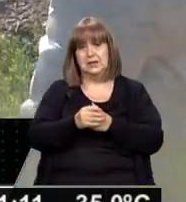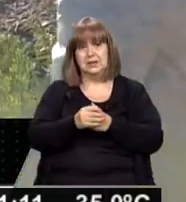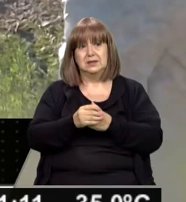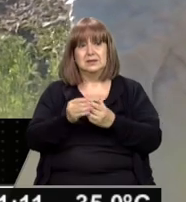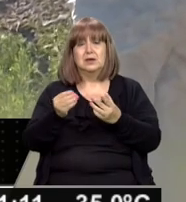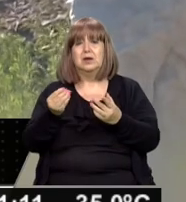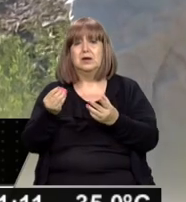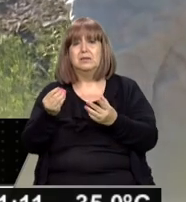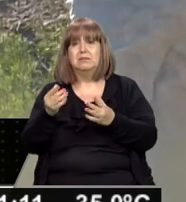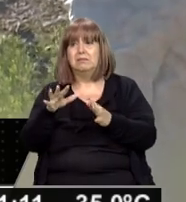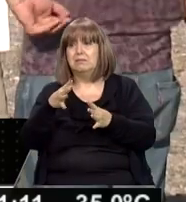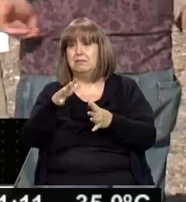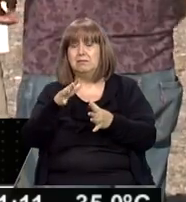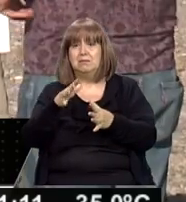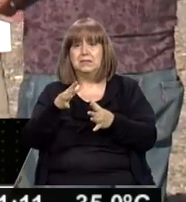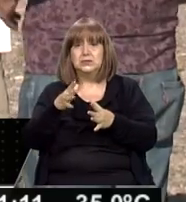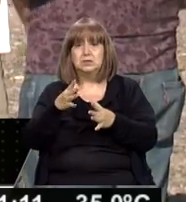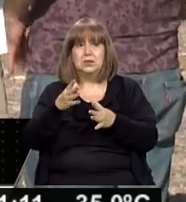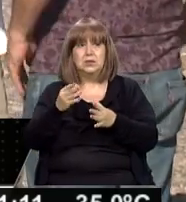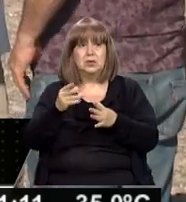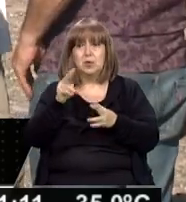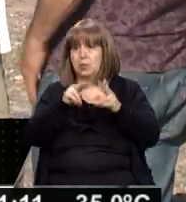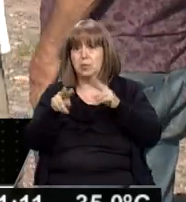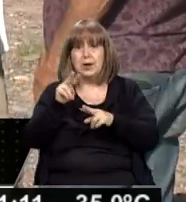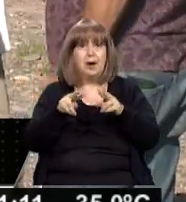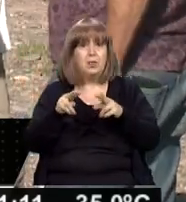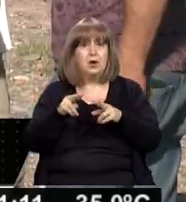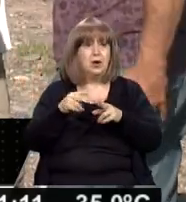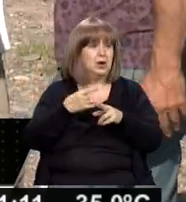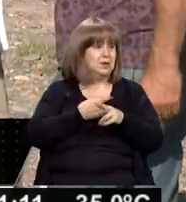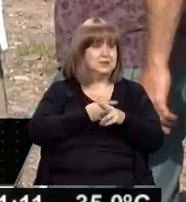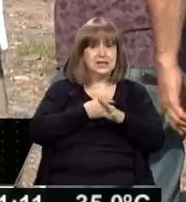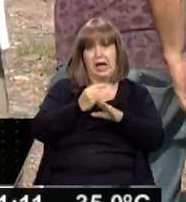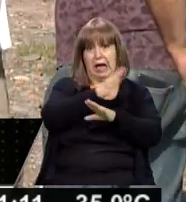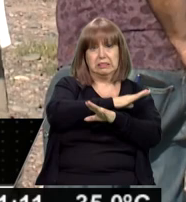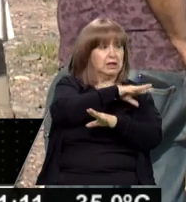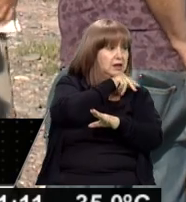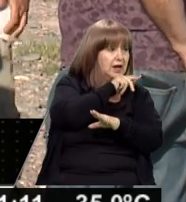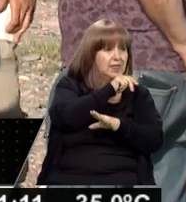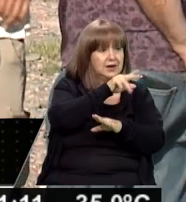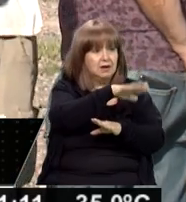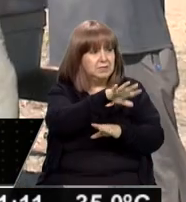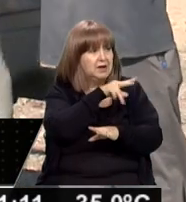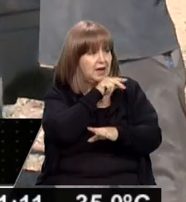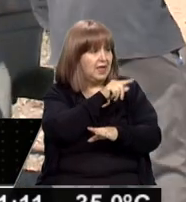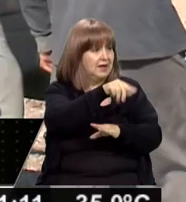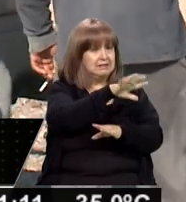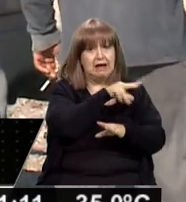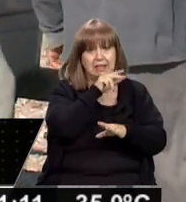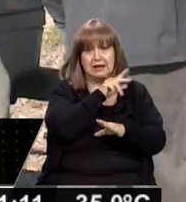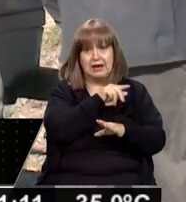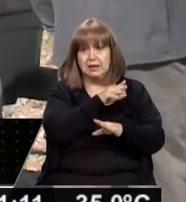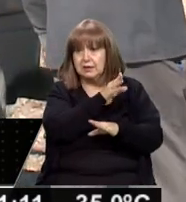por lo que más o menos íbamos viendo los lugares que ya habíamos hecho porque bueno, más allá de todo,